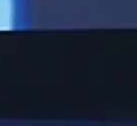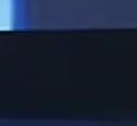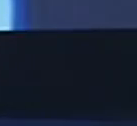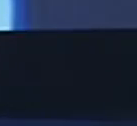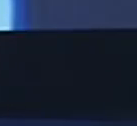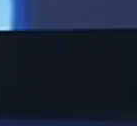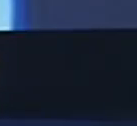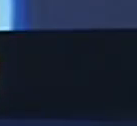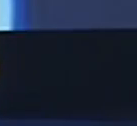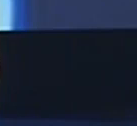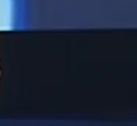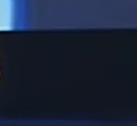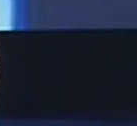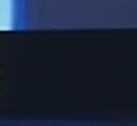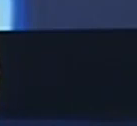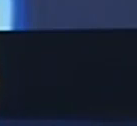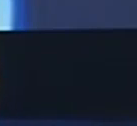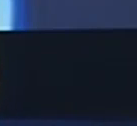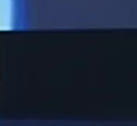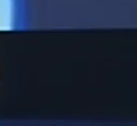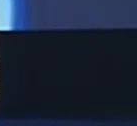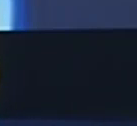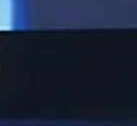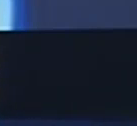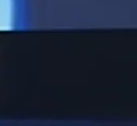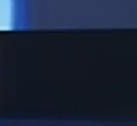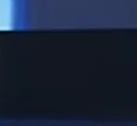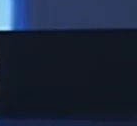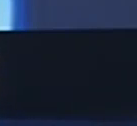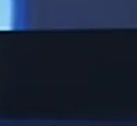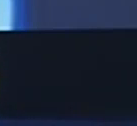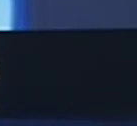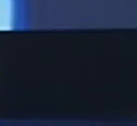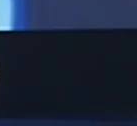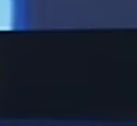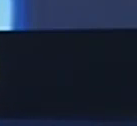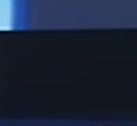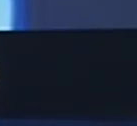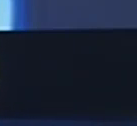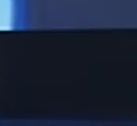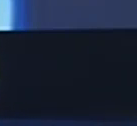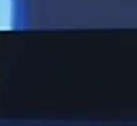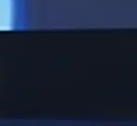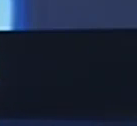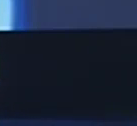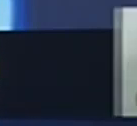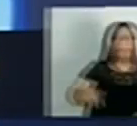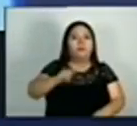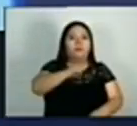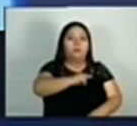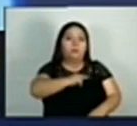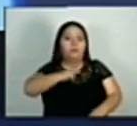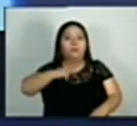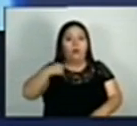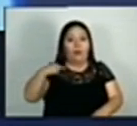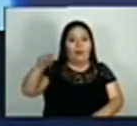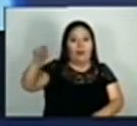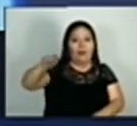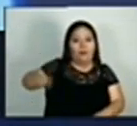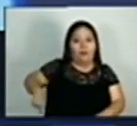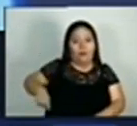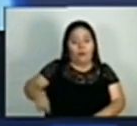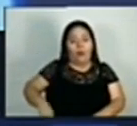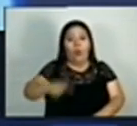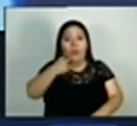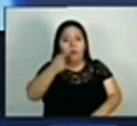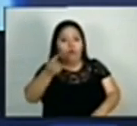Una comunidad entera pide justicia para la niña asesinada en el reparto de la campanera de Soyapango. Las autoridades